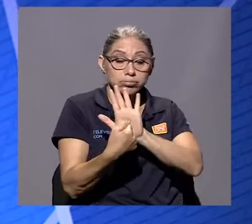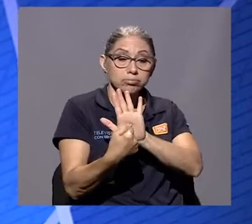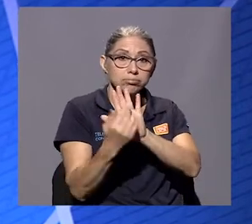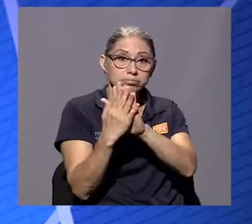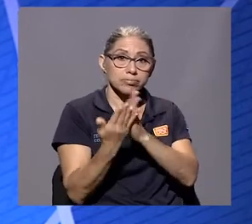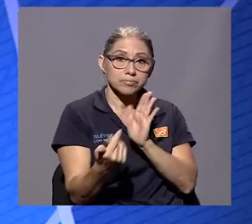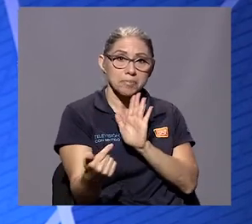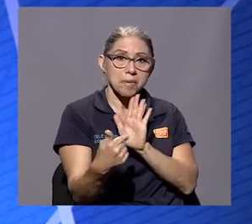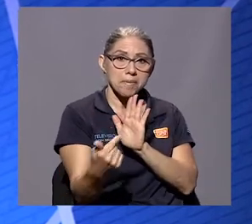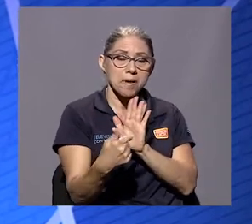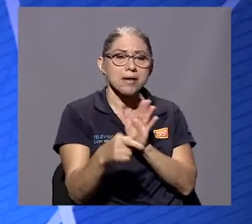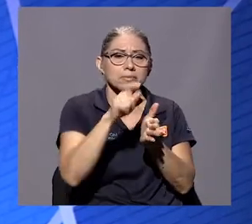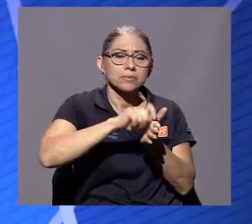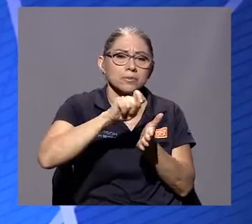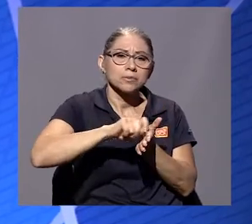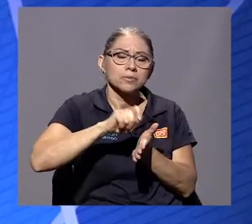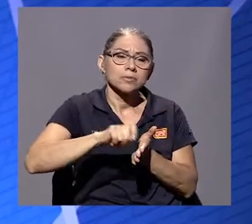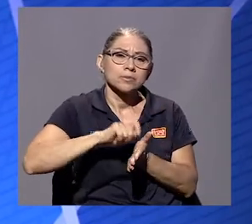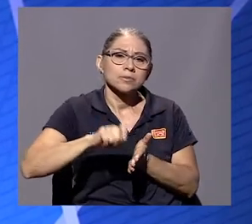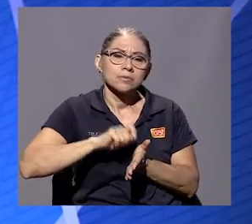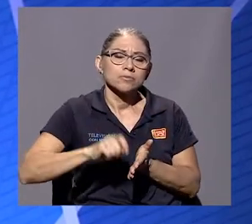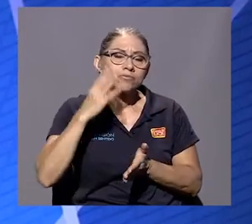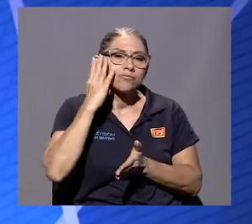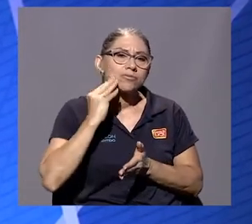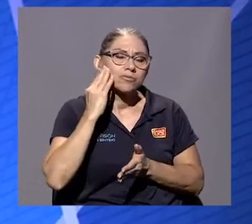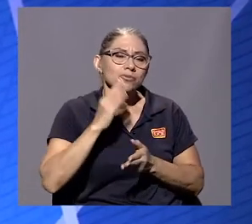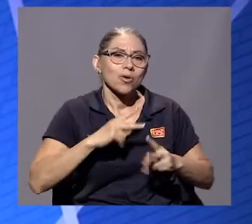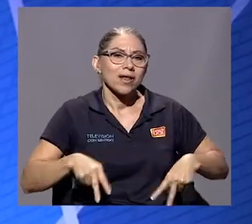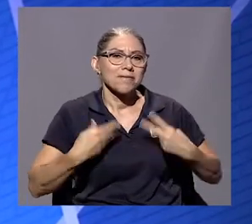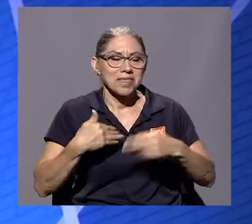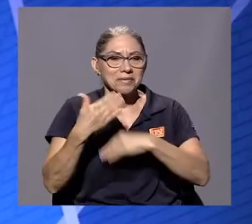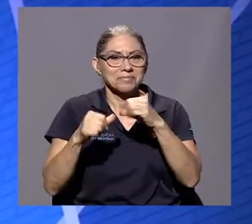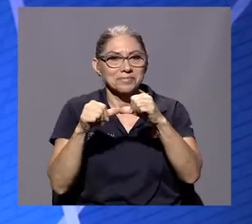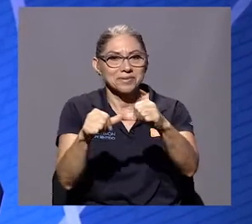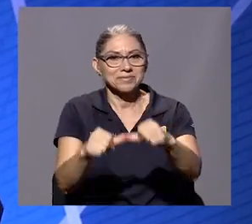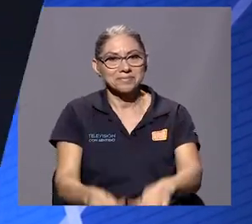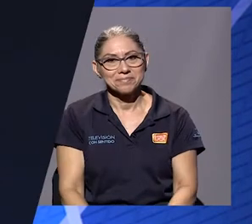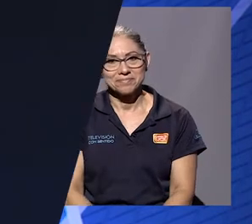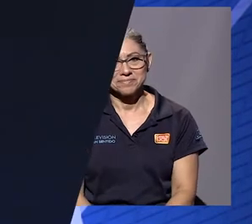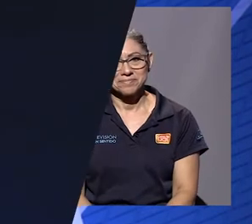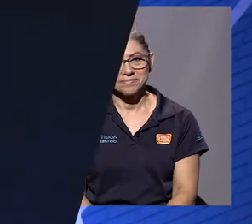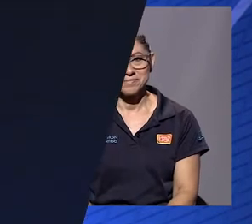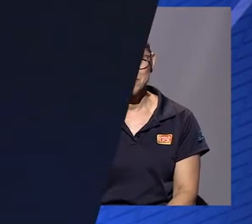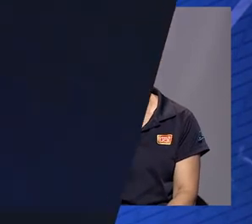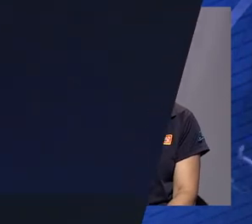sus obras que recorren toda la vida. Ya regresamos.